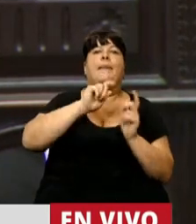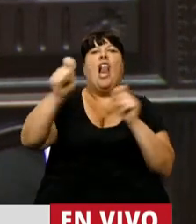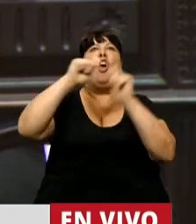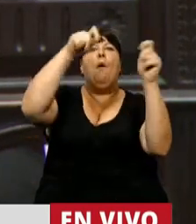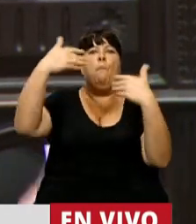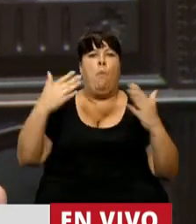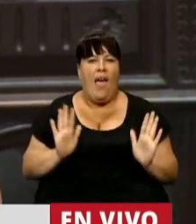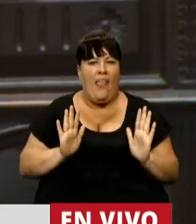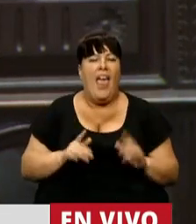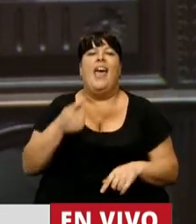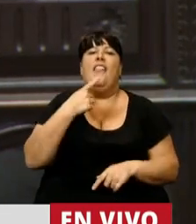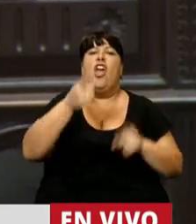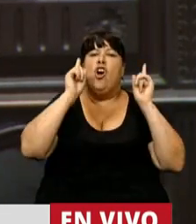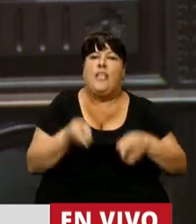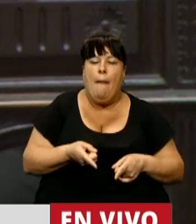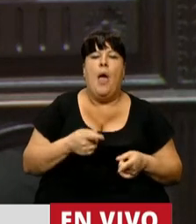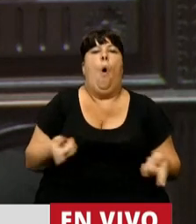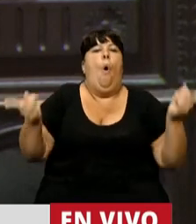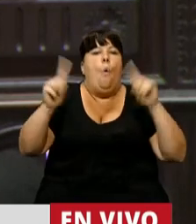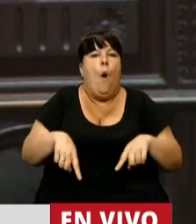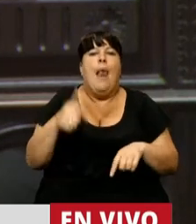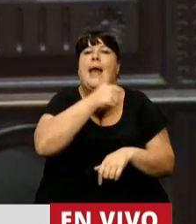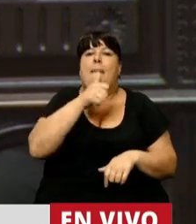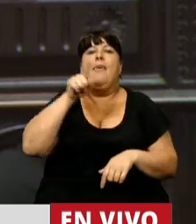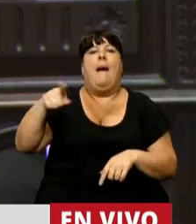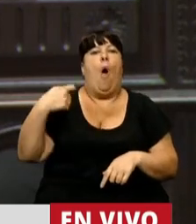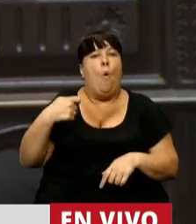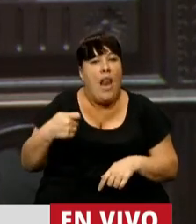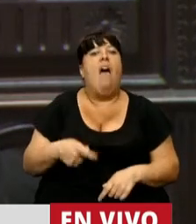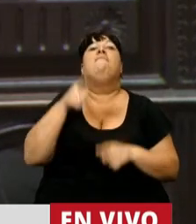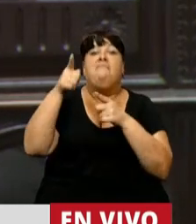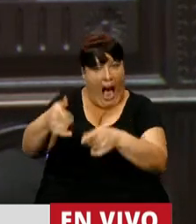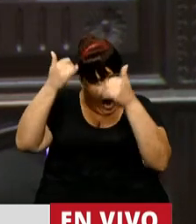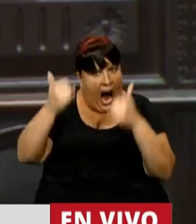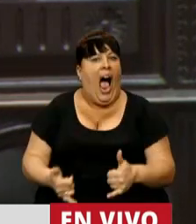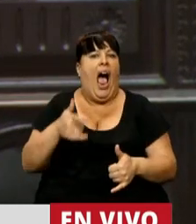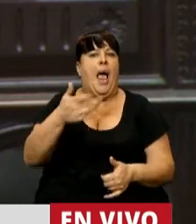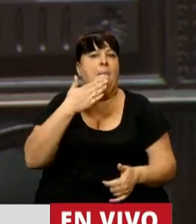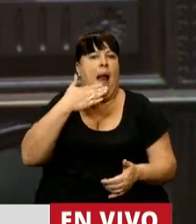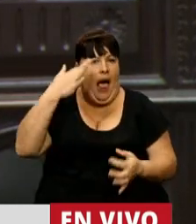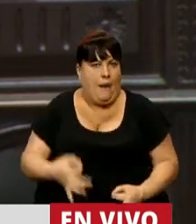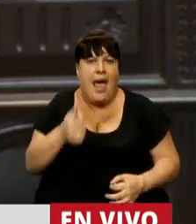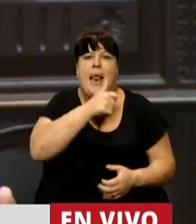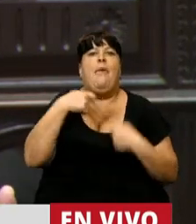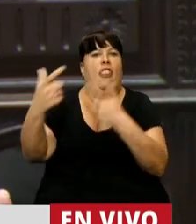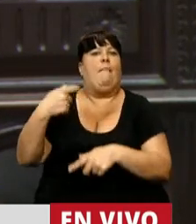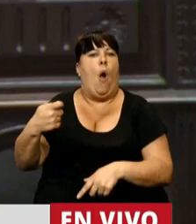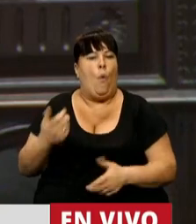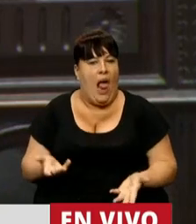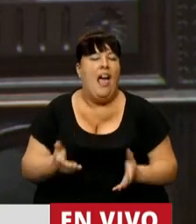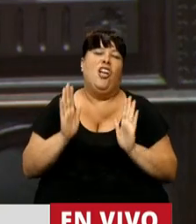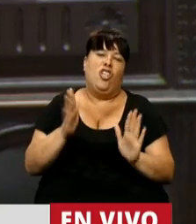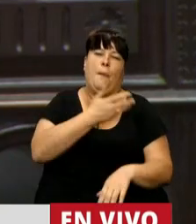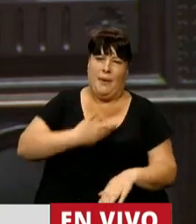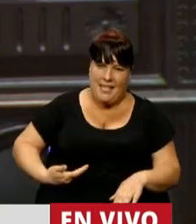alternas. Cuando decía también que iba a recuperar los medicamentos para los jubilados, ahí tenemos también los medicamentos para los jubilados.